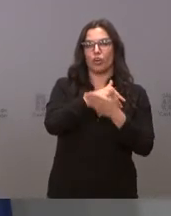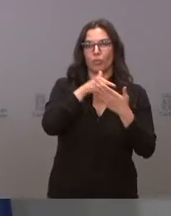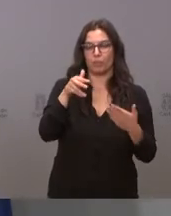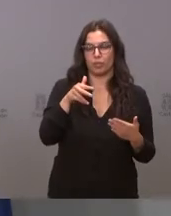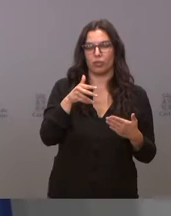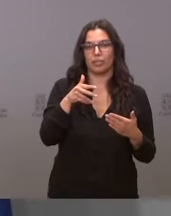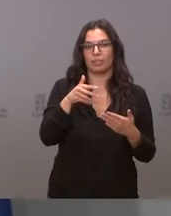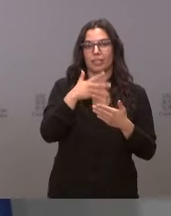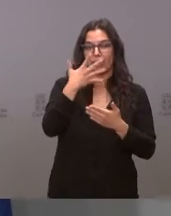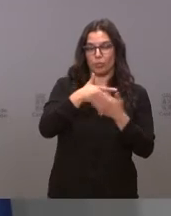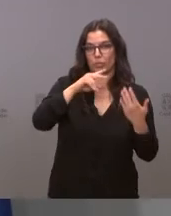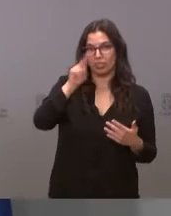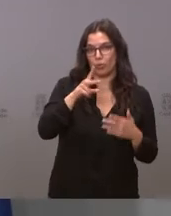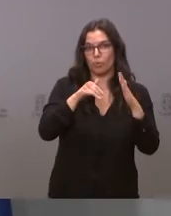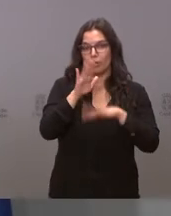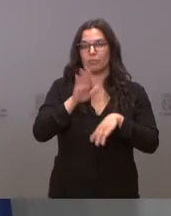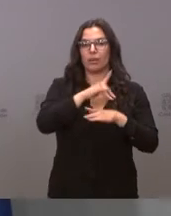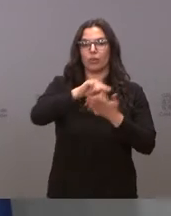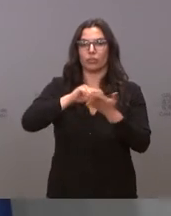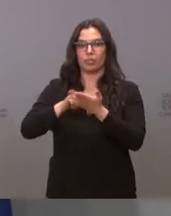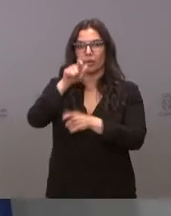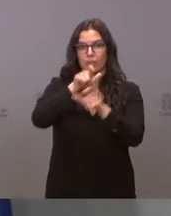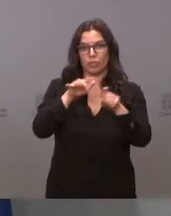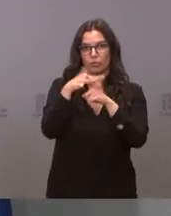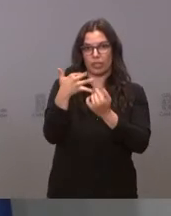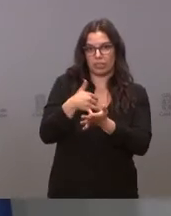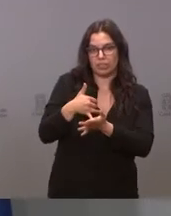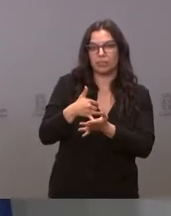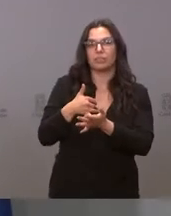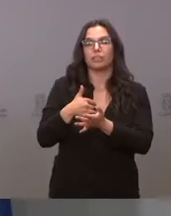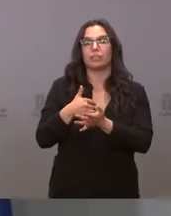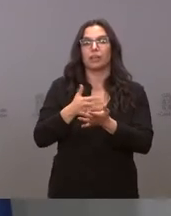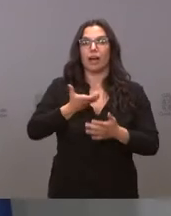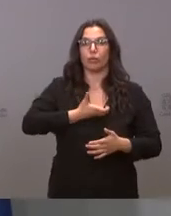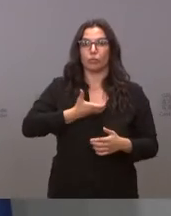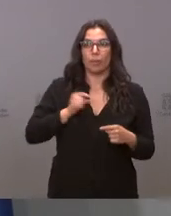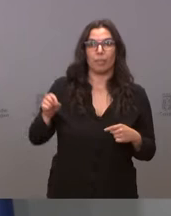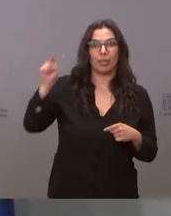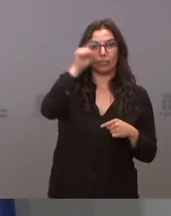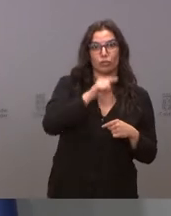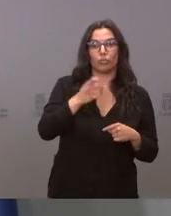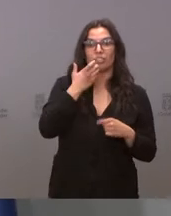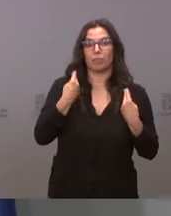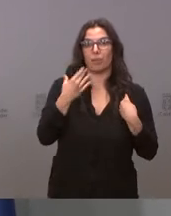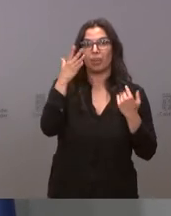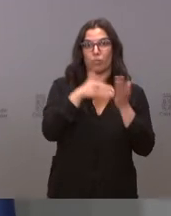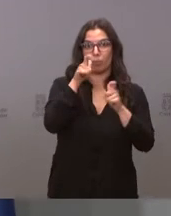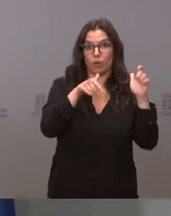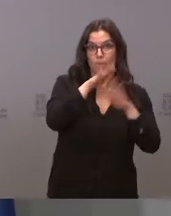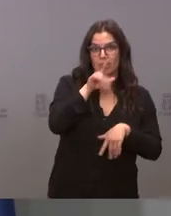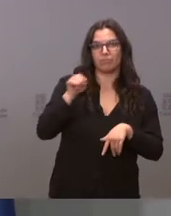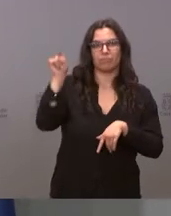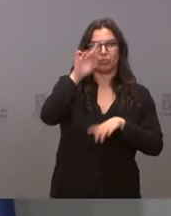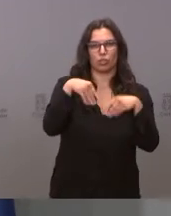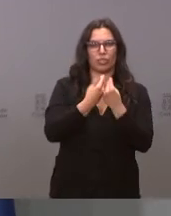de euros para la contratación de personas vulnerables en los 60 ayuntamientos de más de 5.000 habitantes de